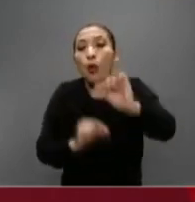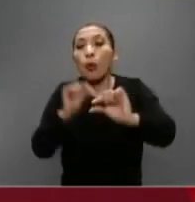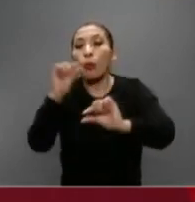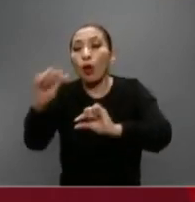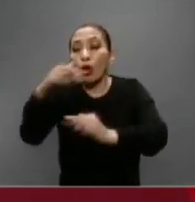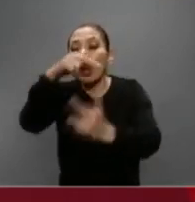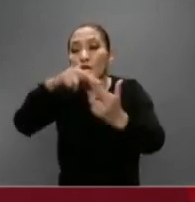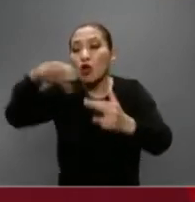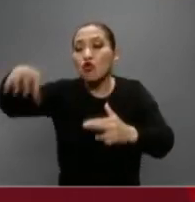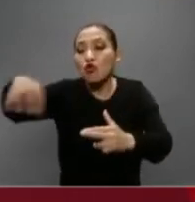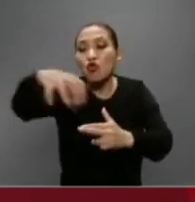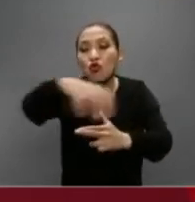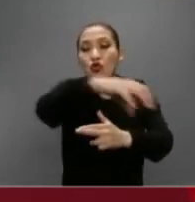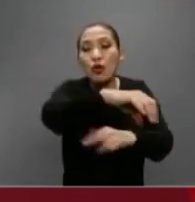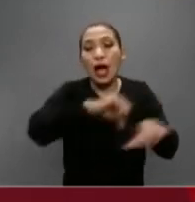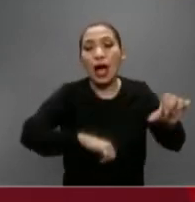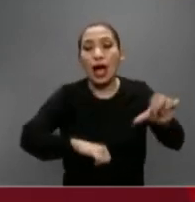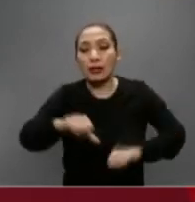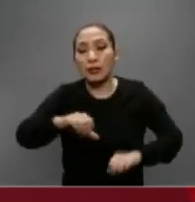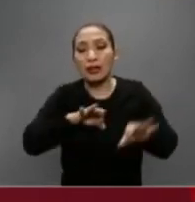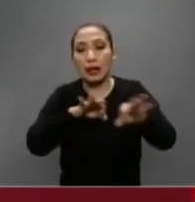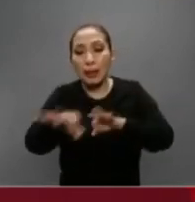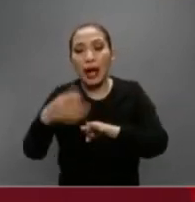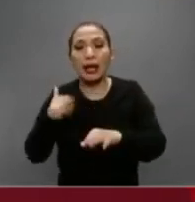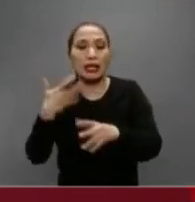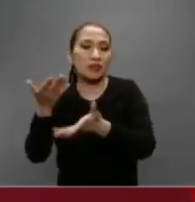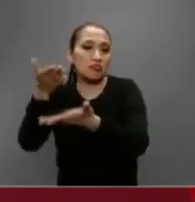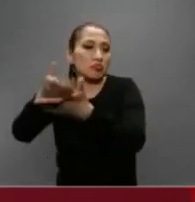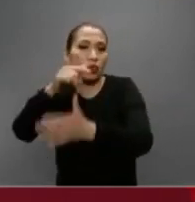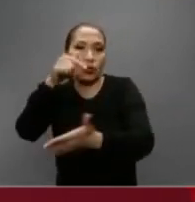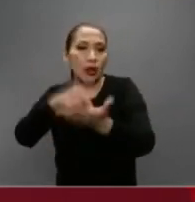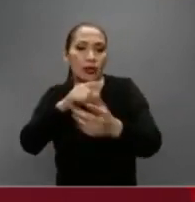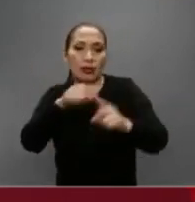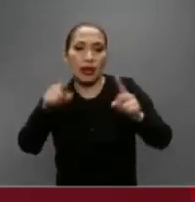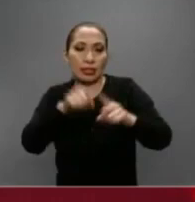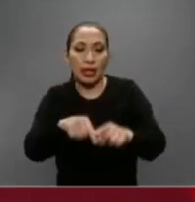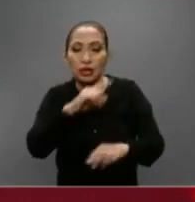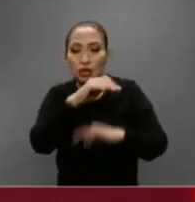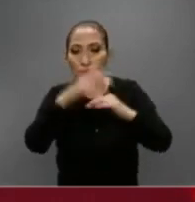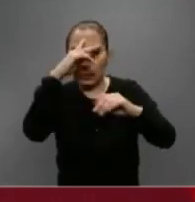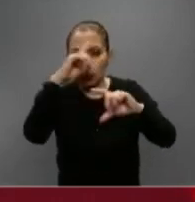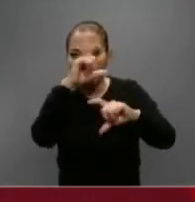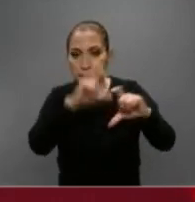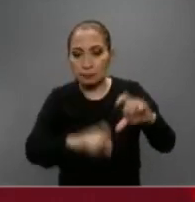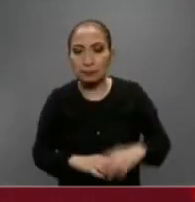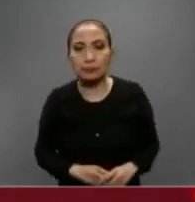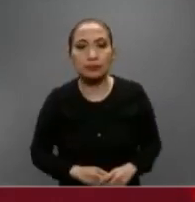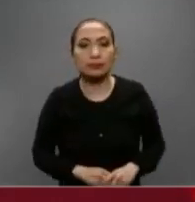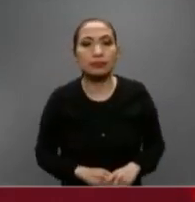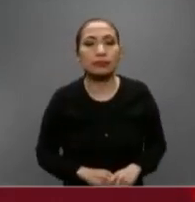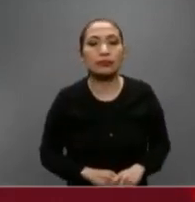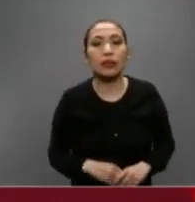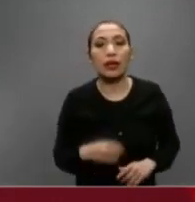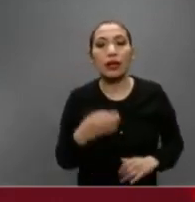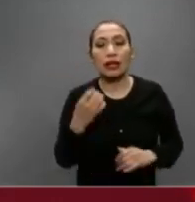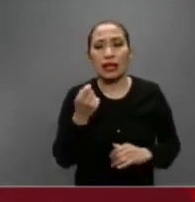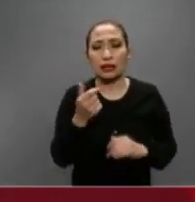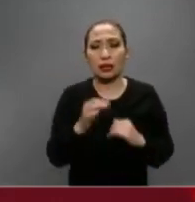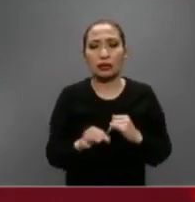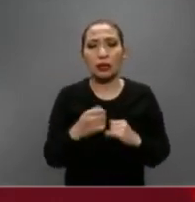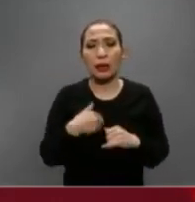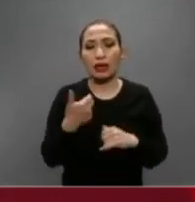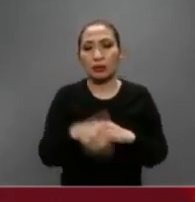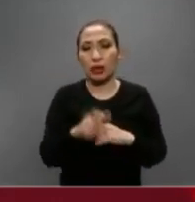y regionalizado a las actividades laborales, económicas y sociales en toda la población de México. Penúltima,